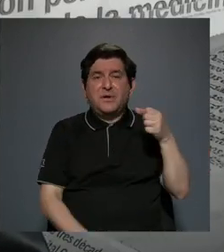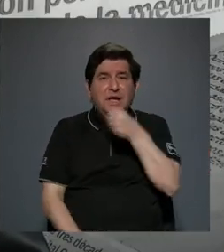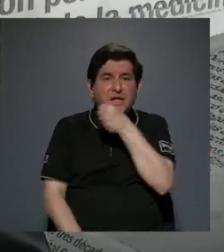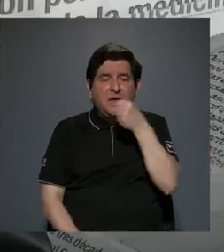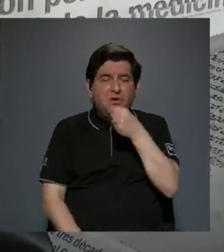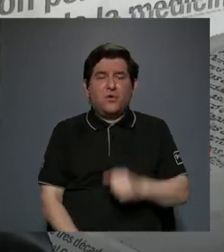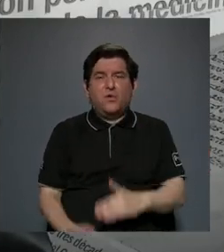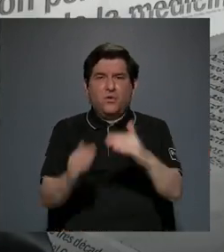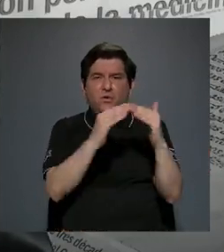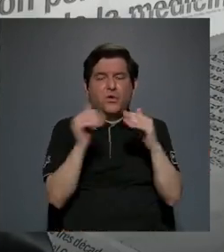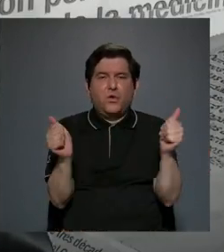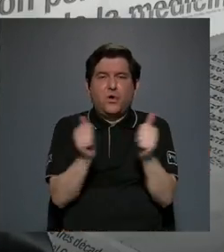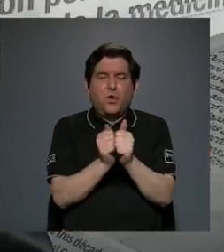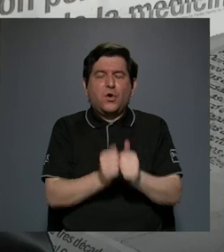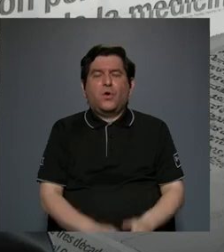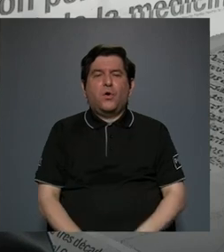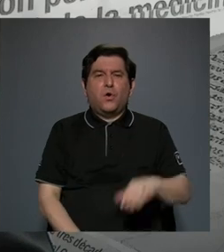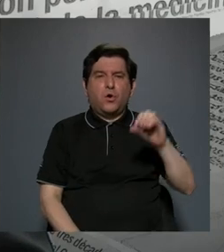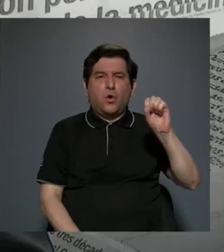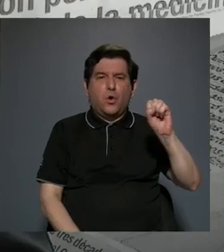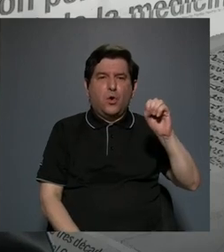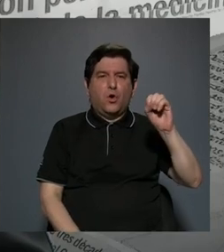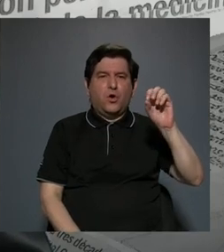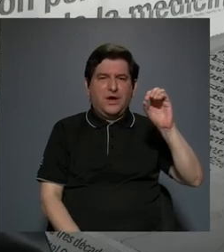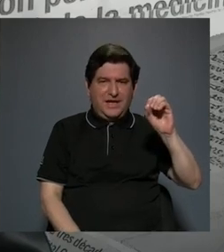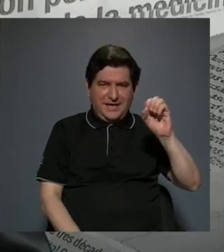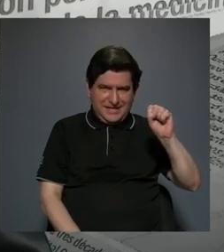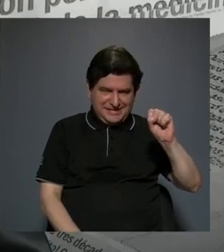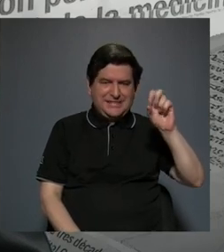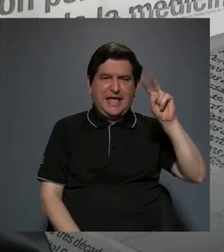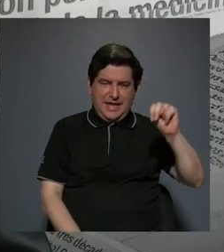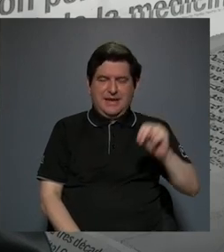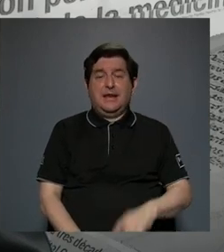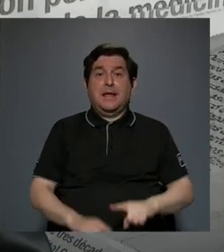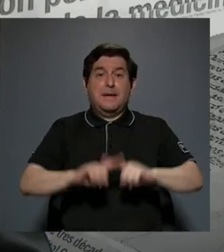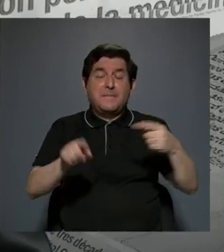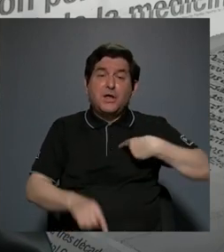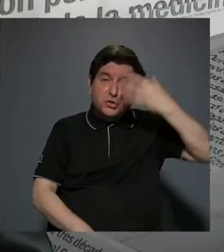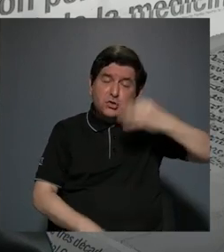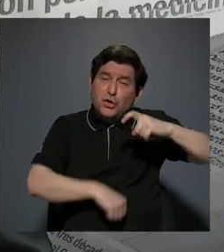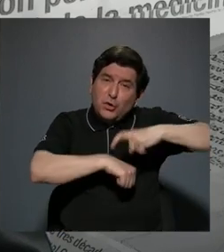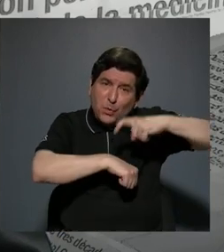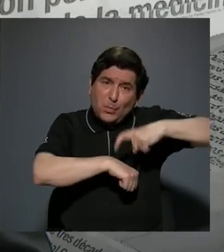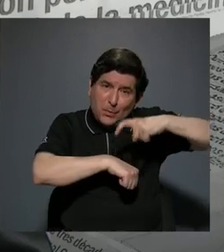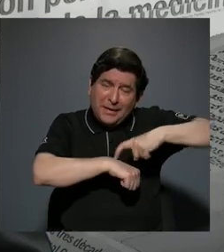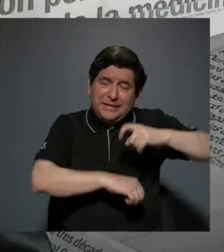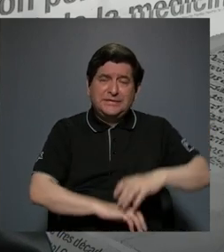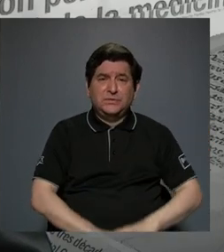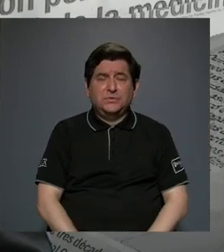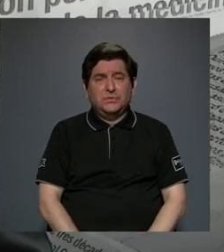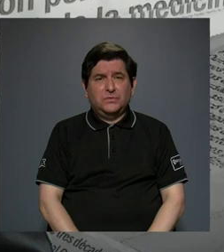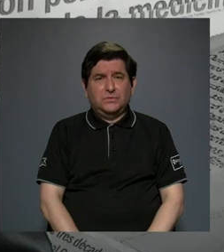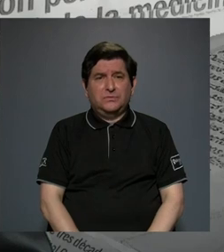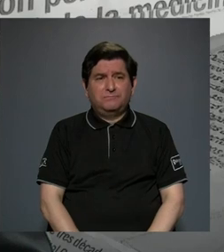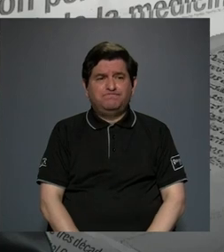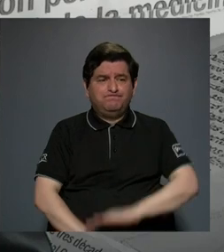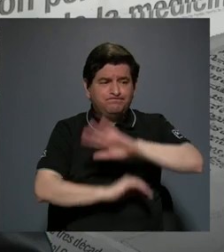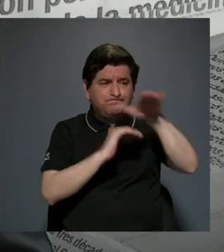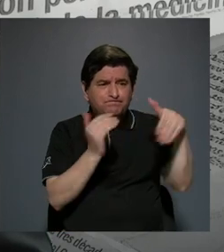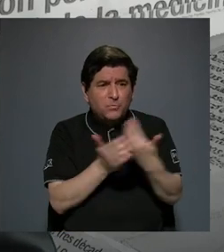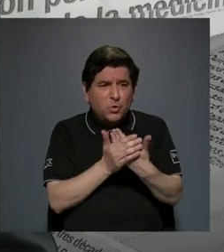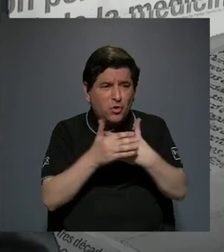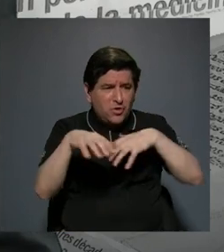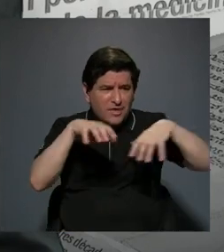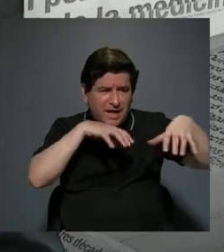comunidades con la orquesta pero creo que es una coyuntura en la que toda